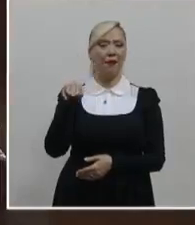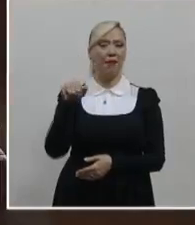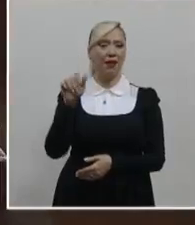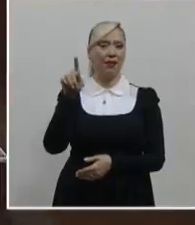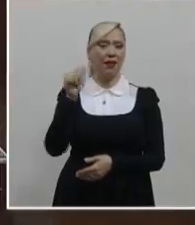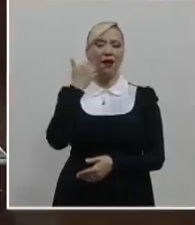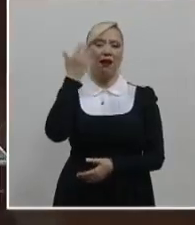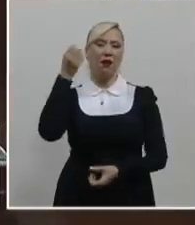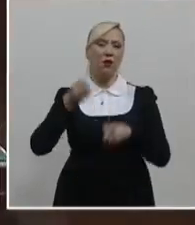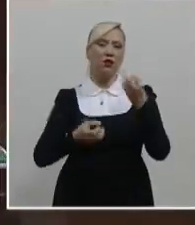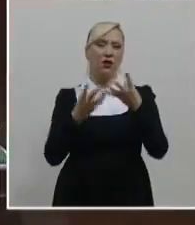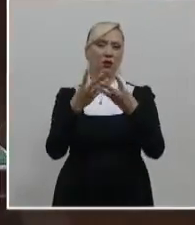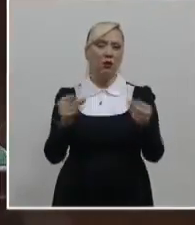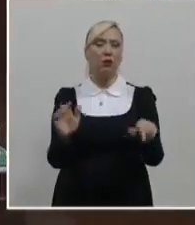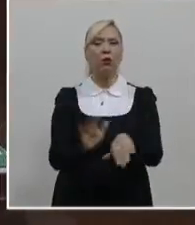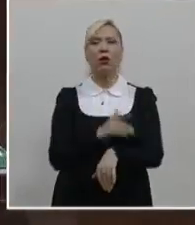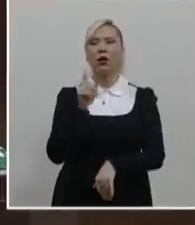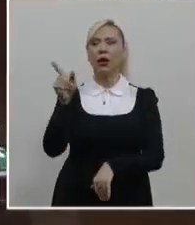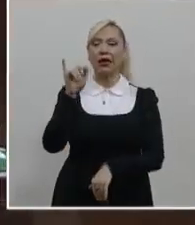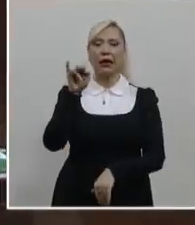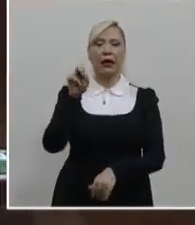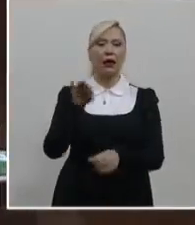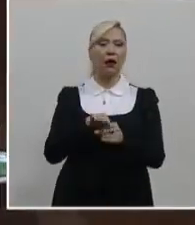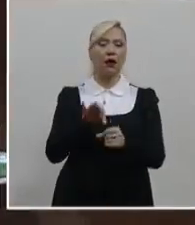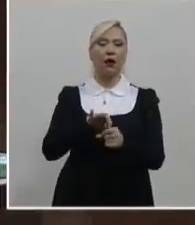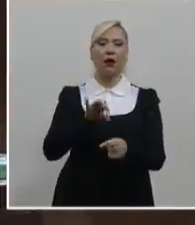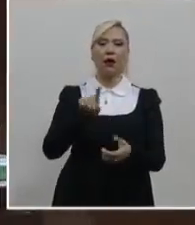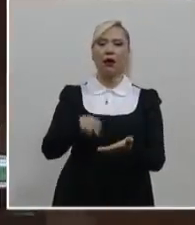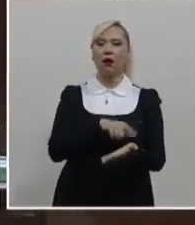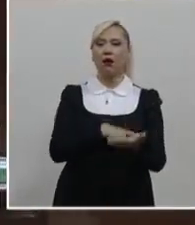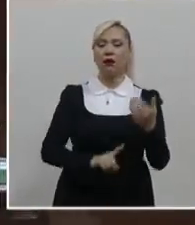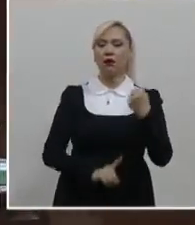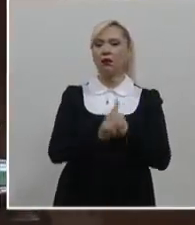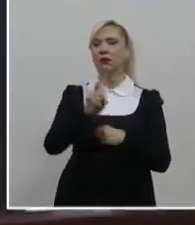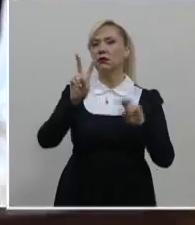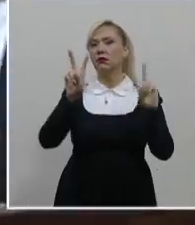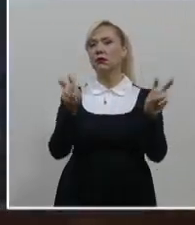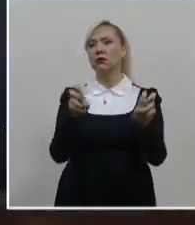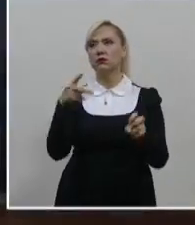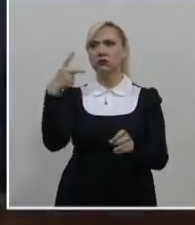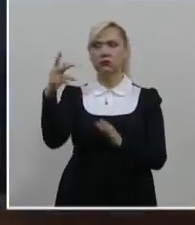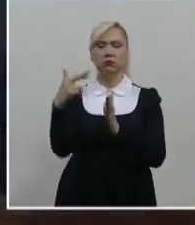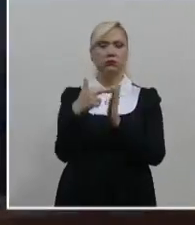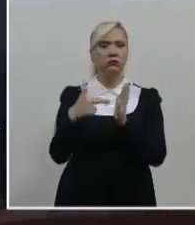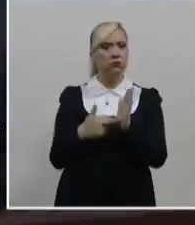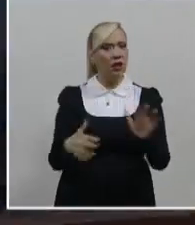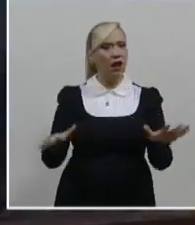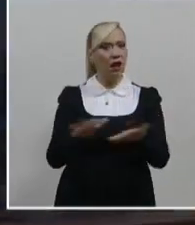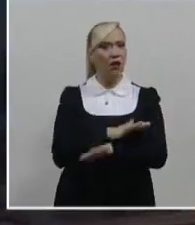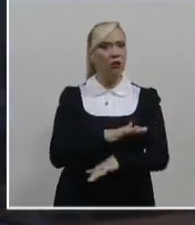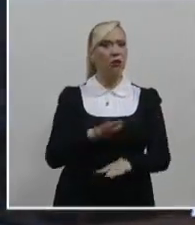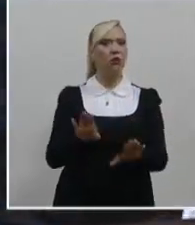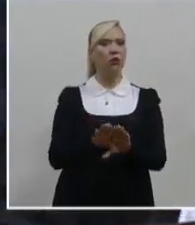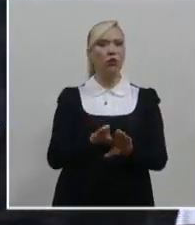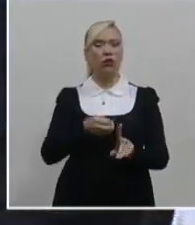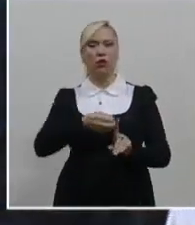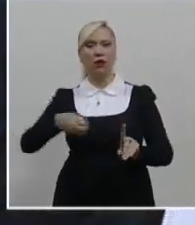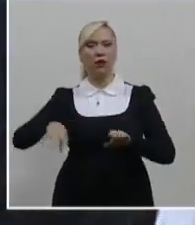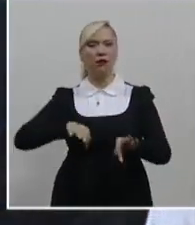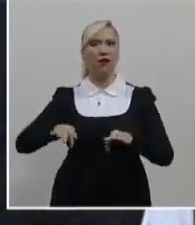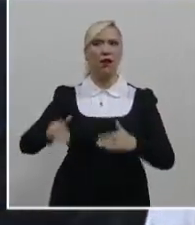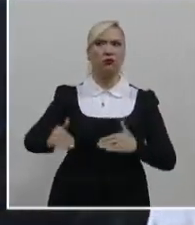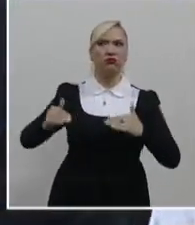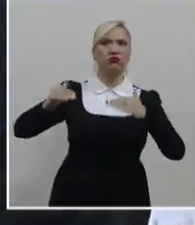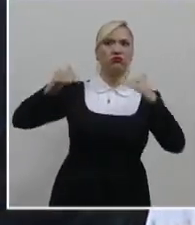ciudadanos que impugnan el acuerdo del INE, mediante el cual se ordenó actualizar su normatividad interna y estructura a lo dispuesto en la